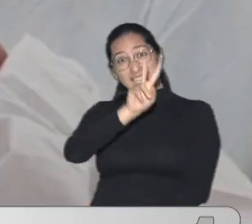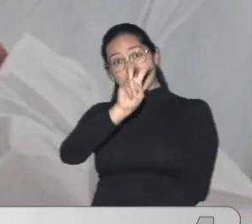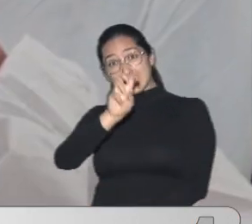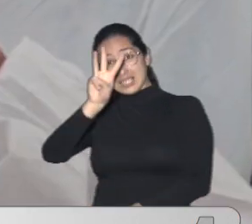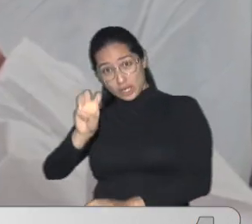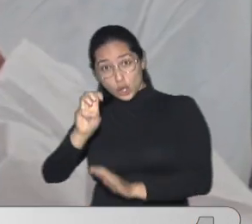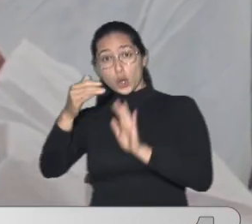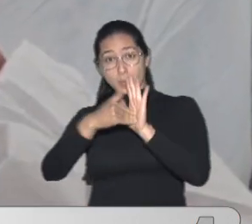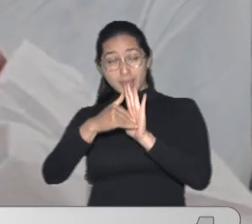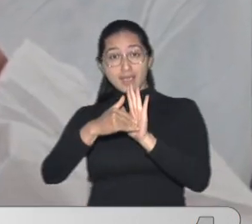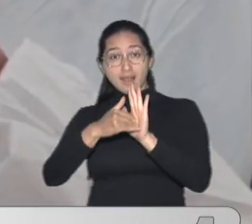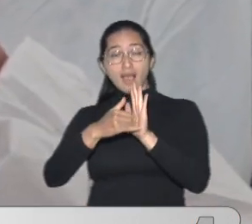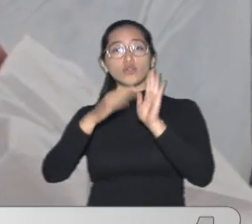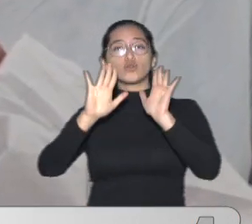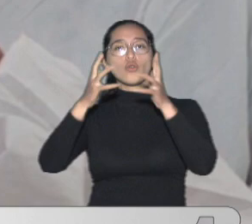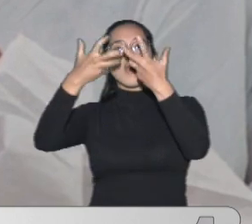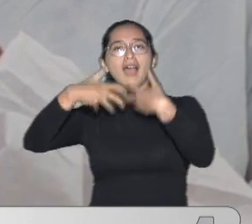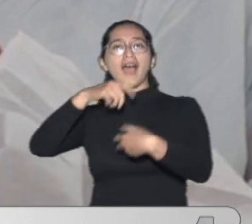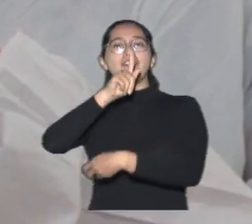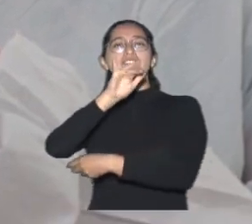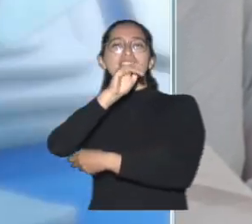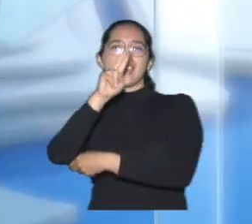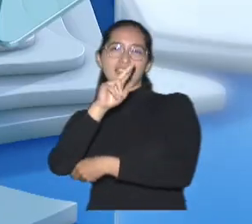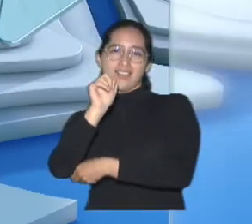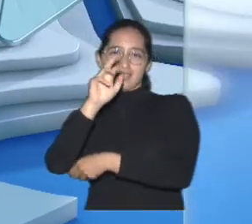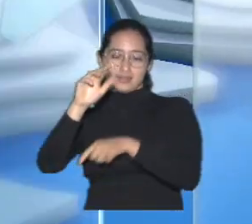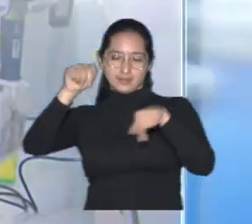vacuna De Pfizer Antes de que termine Este mes